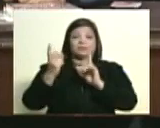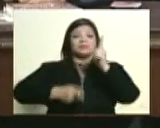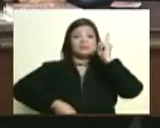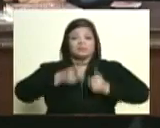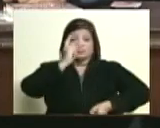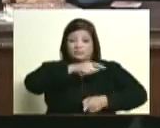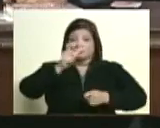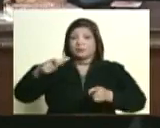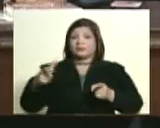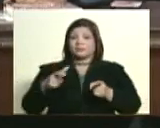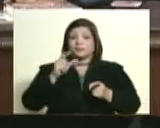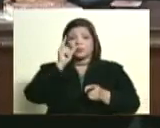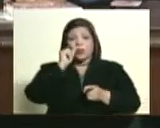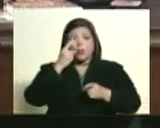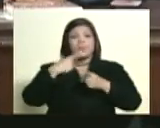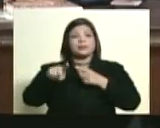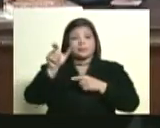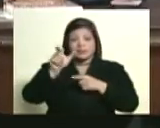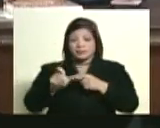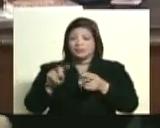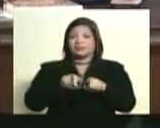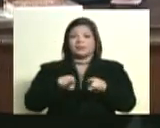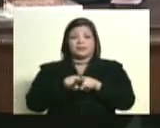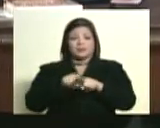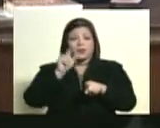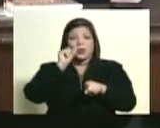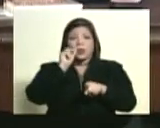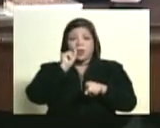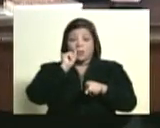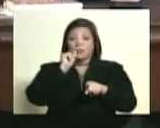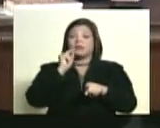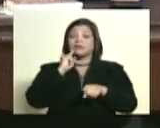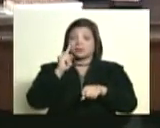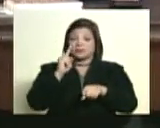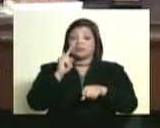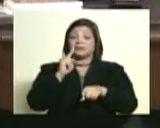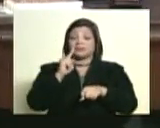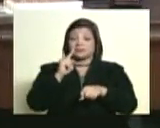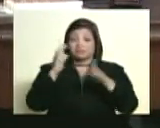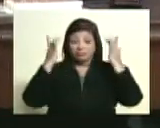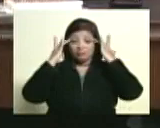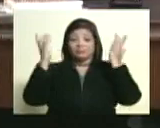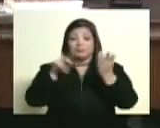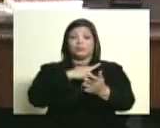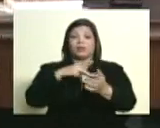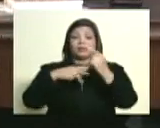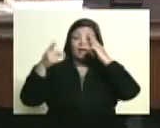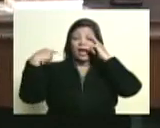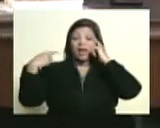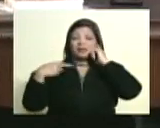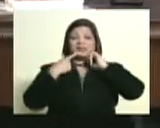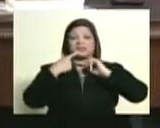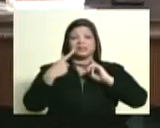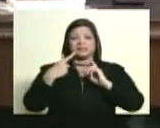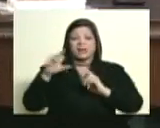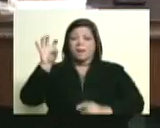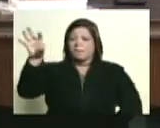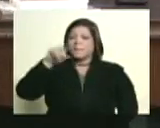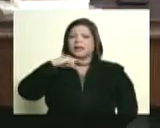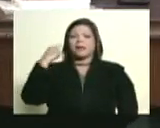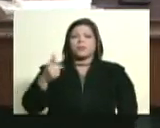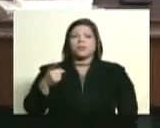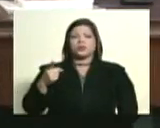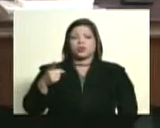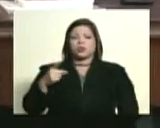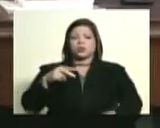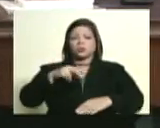Briseño Guerrero dice lo mismo. Briseño Guerrero. En un momento dado dice, en los tiempos de la Cuarta República, la patria murió con Bolívar.